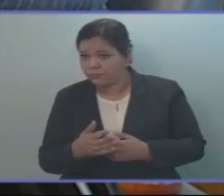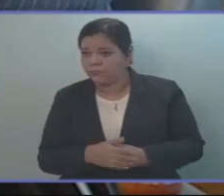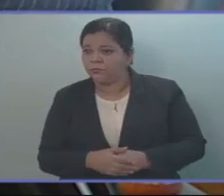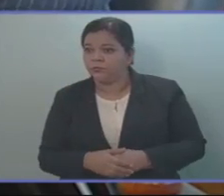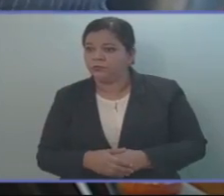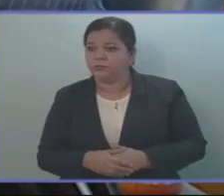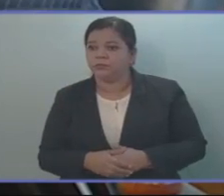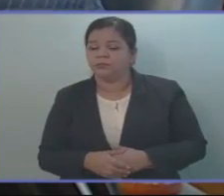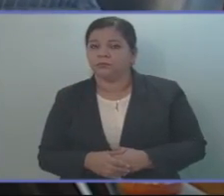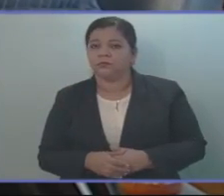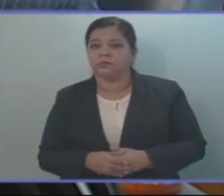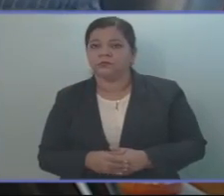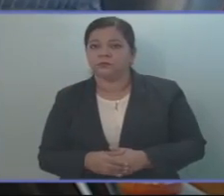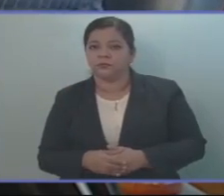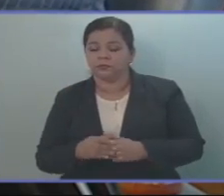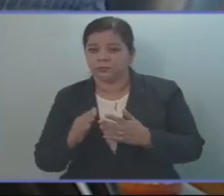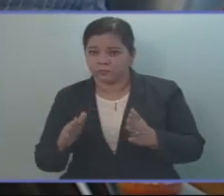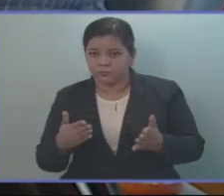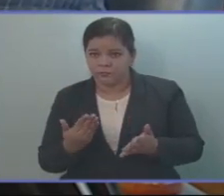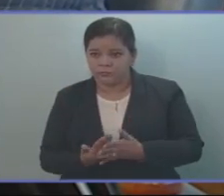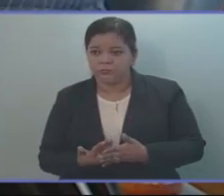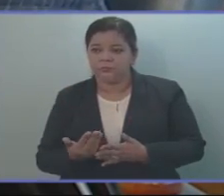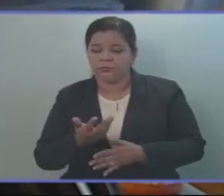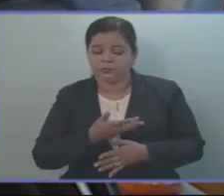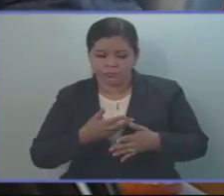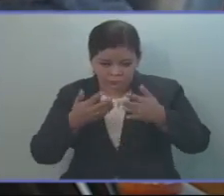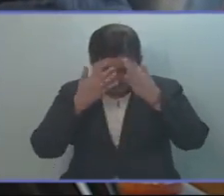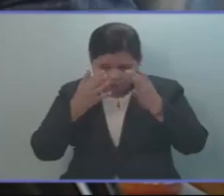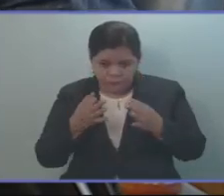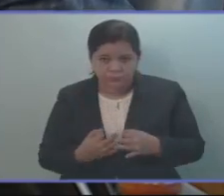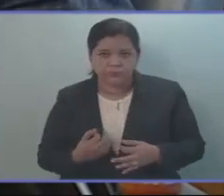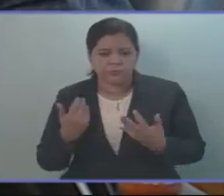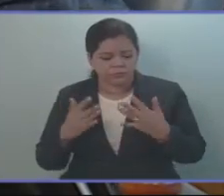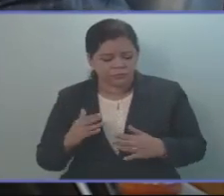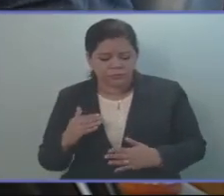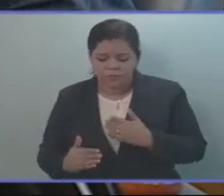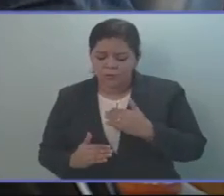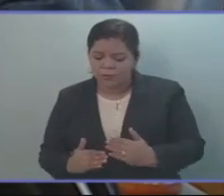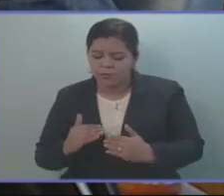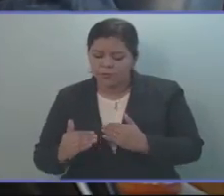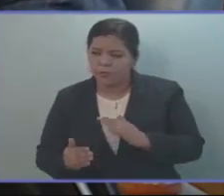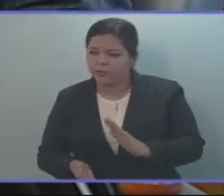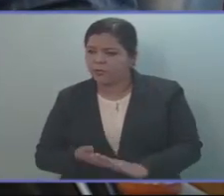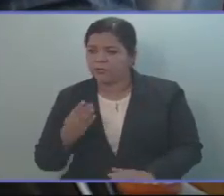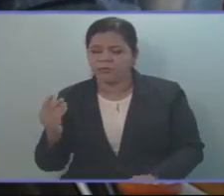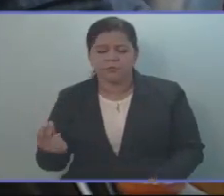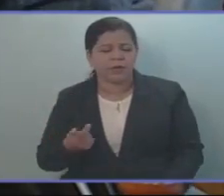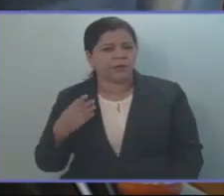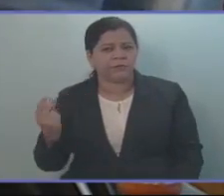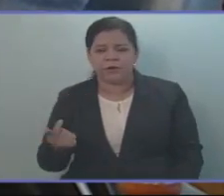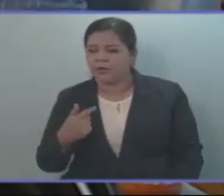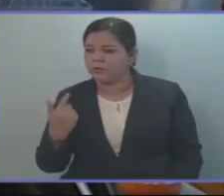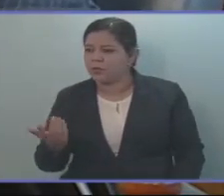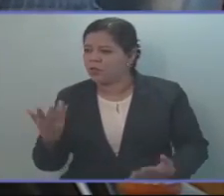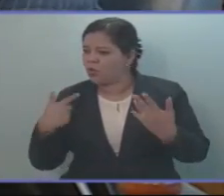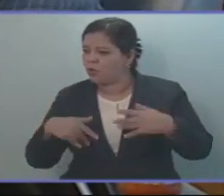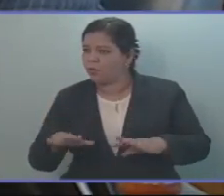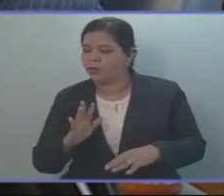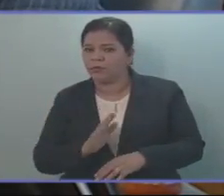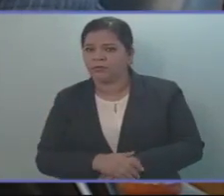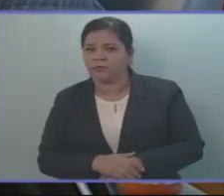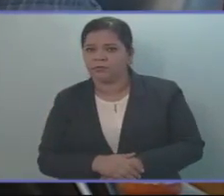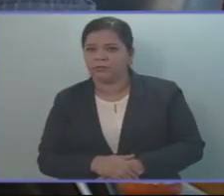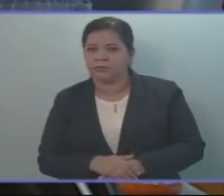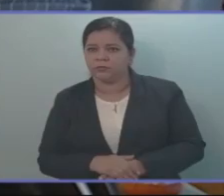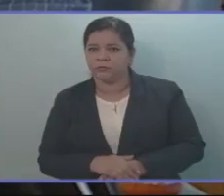hicieron dilatar esta decisión, que es un proceso sencillo y normal, sin mayores complicaciones, porque no